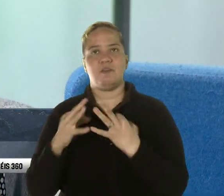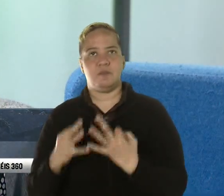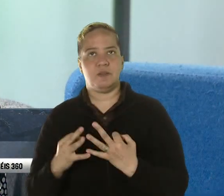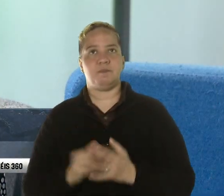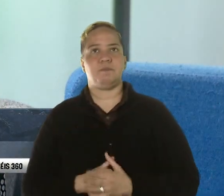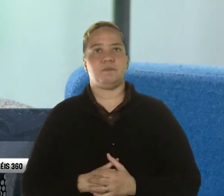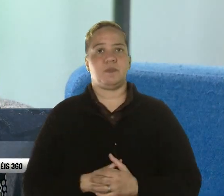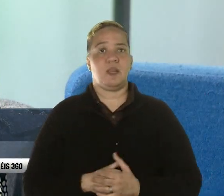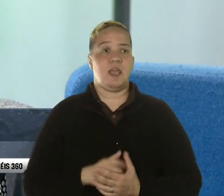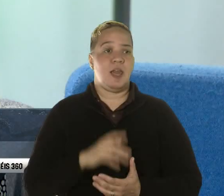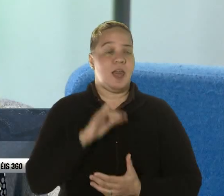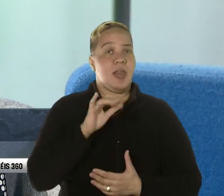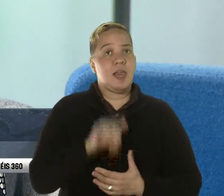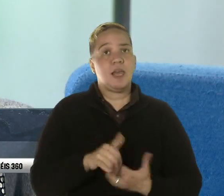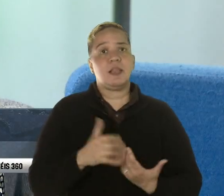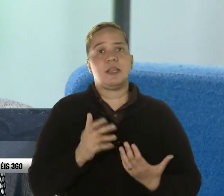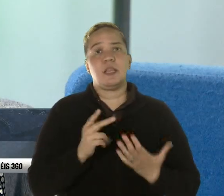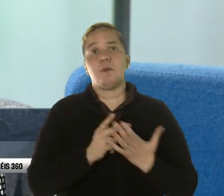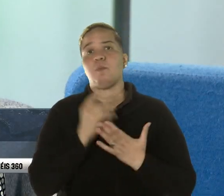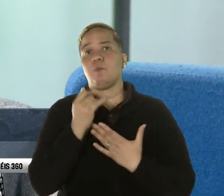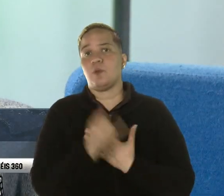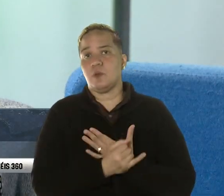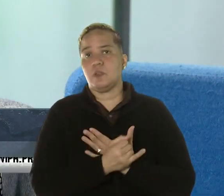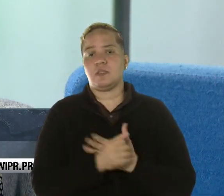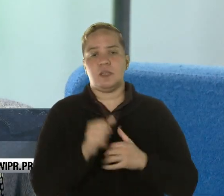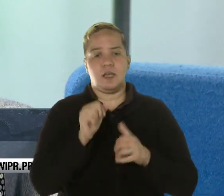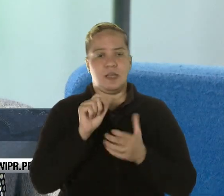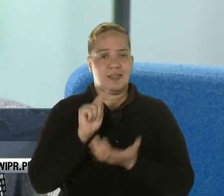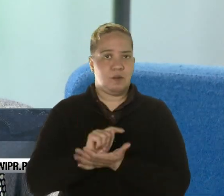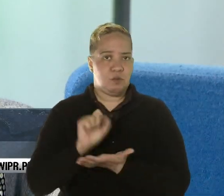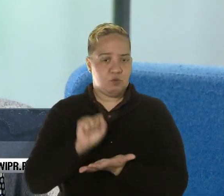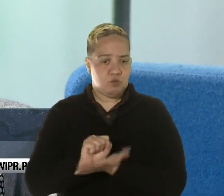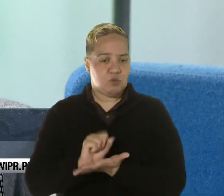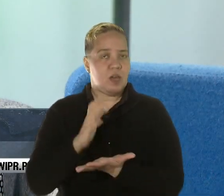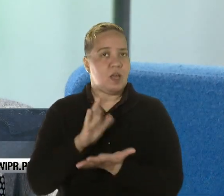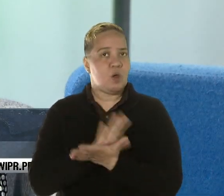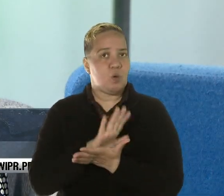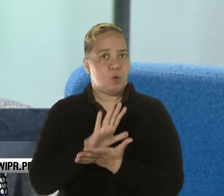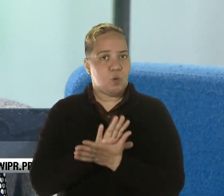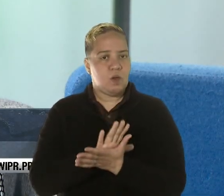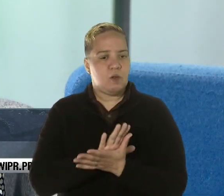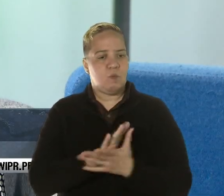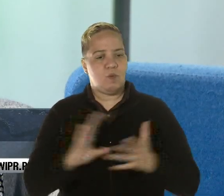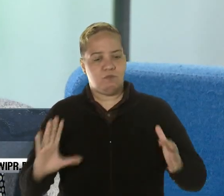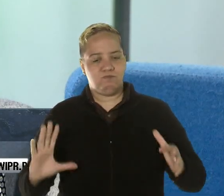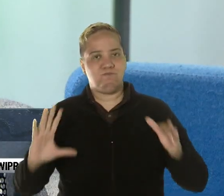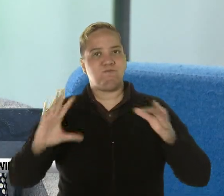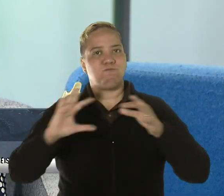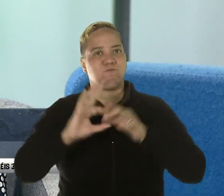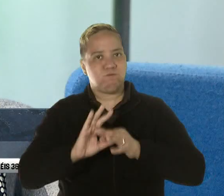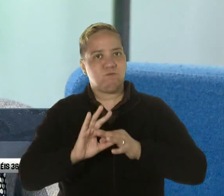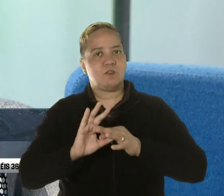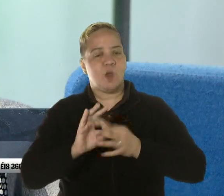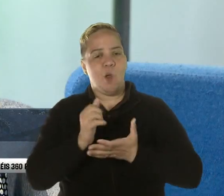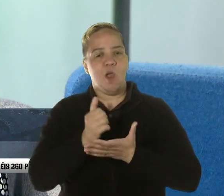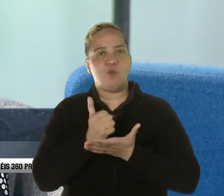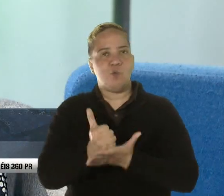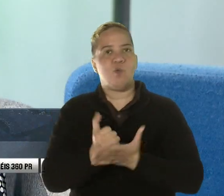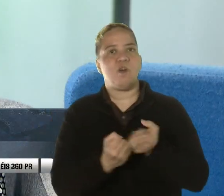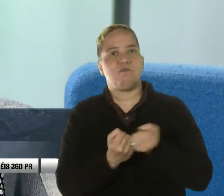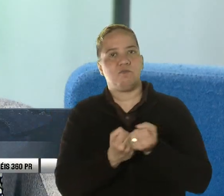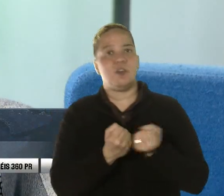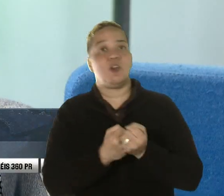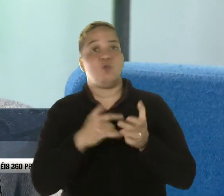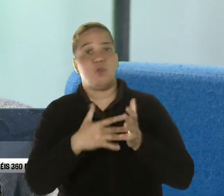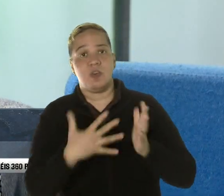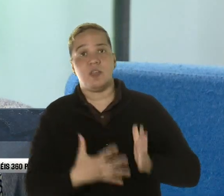iniciativa más bien es que los trabajadores sociales escolares puedan ser ese eslabón y el apoyo de ayuda a los estudiantes y